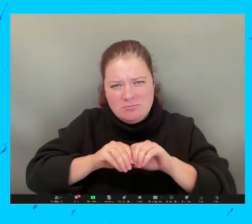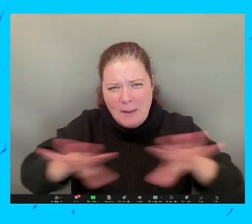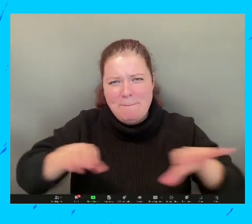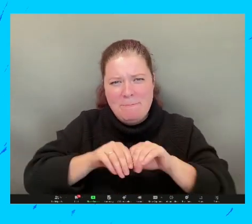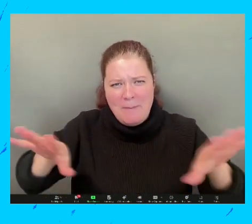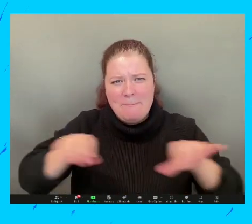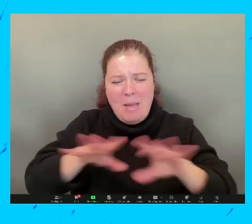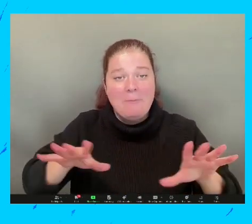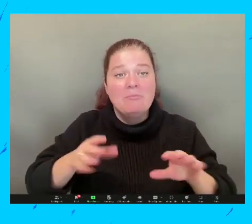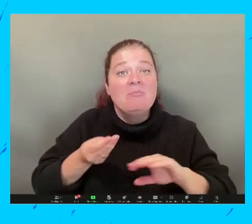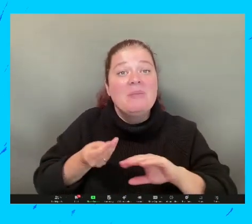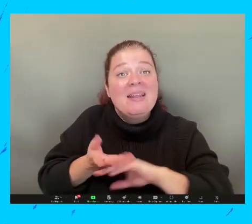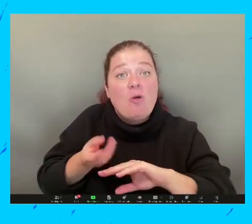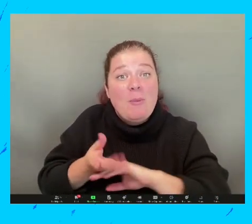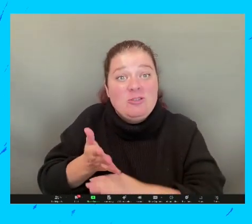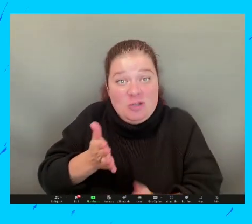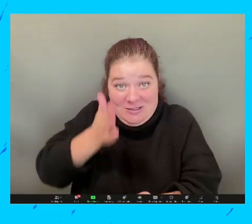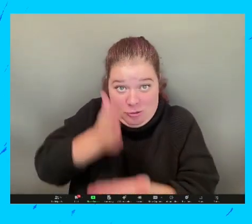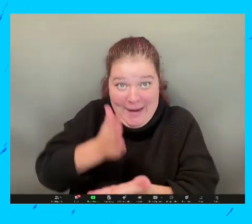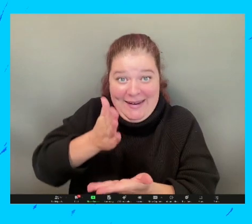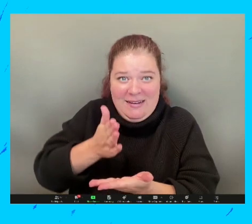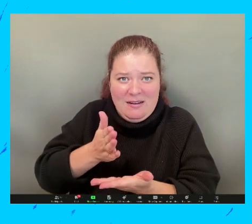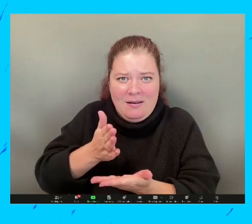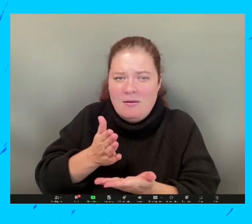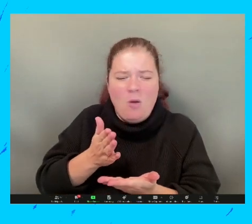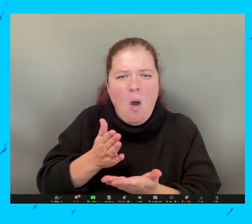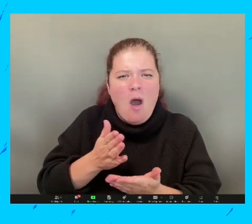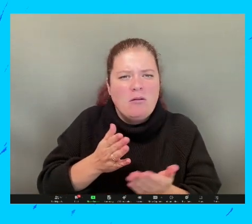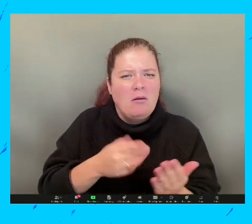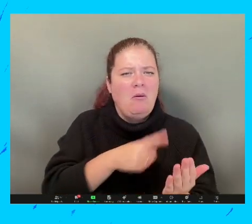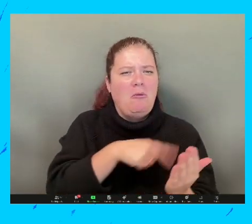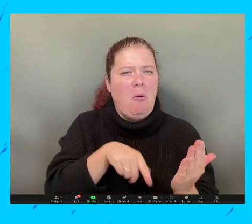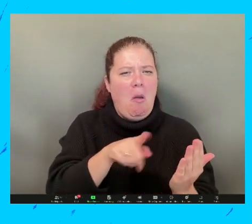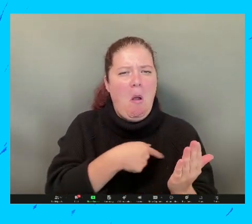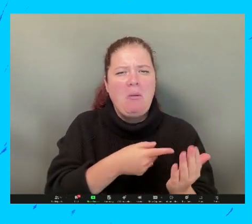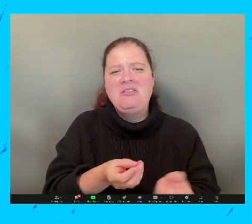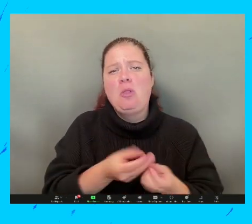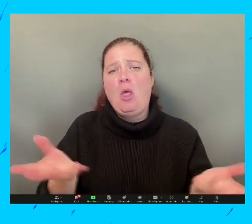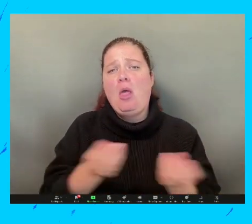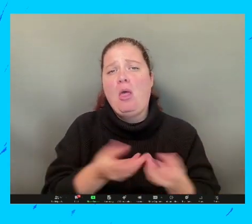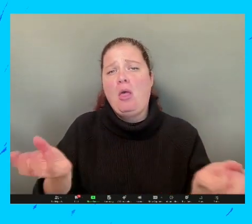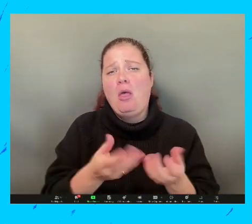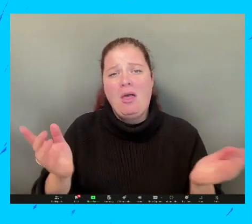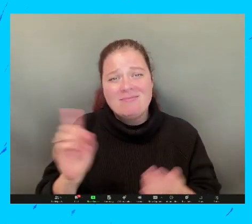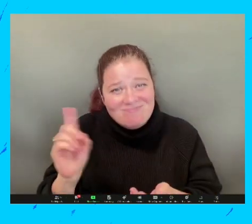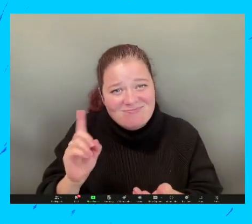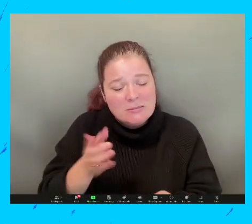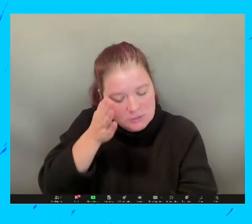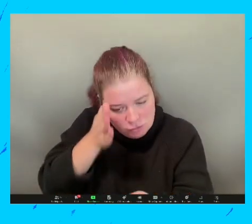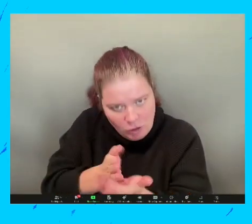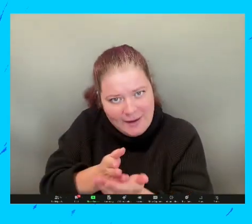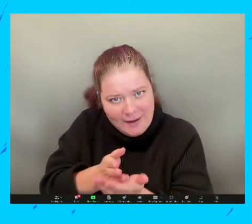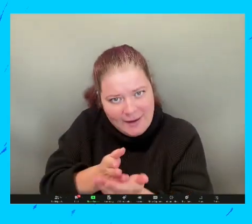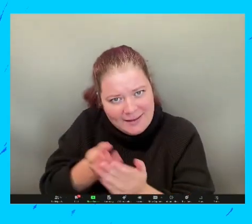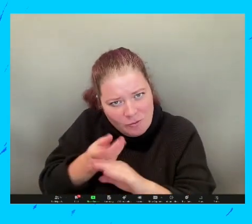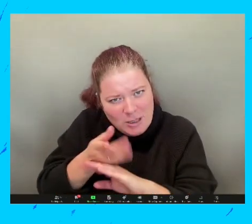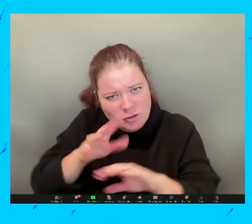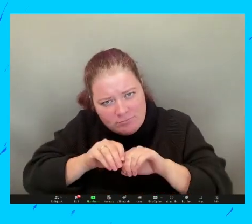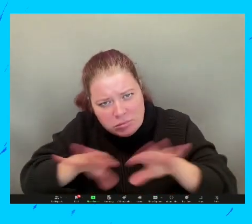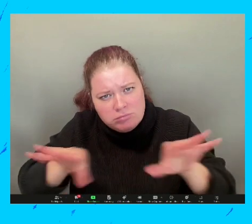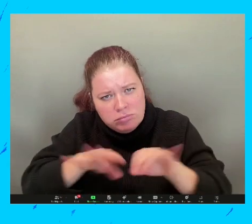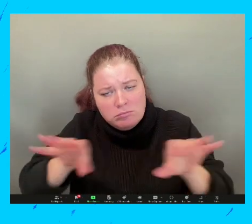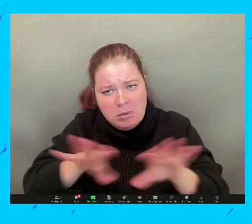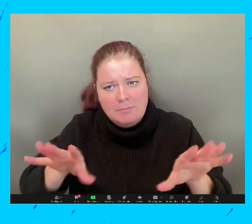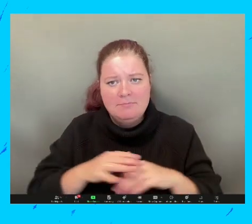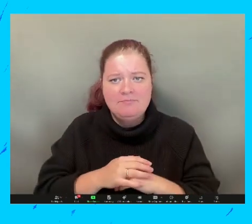en mi país que me gustaría hacer es diseminar la importancia de la educación y que las personas sepan